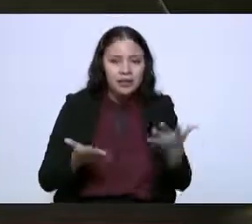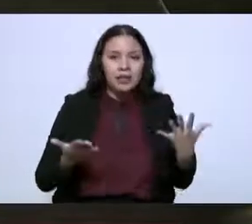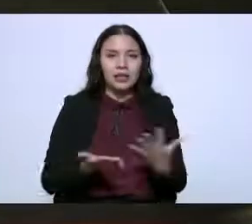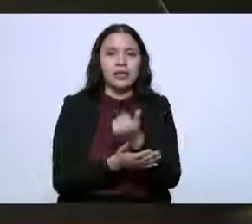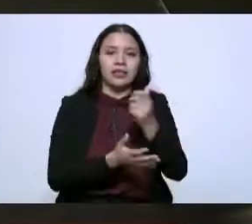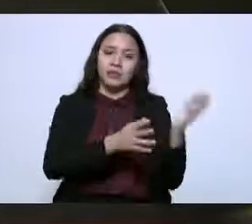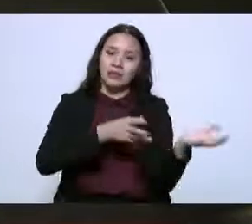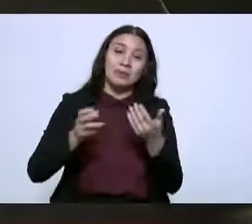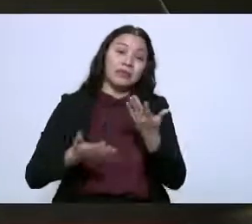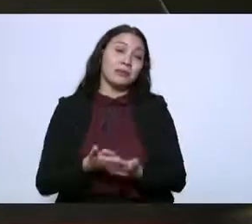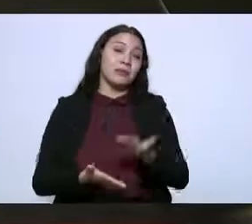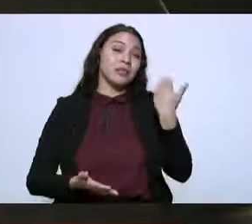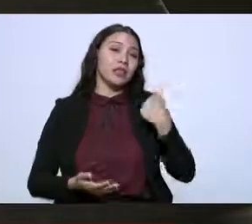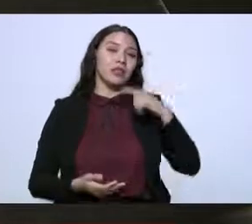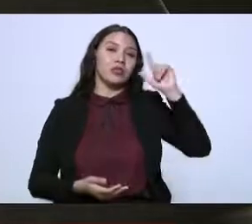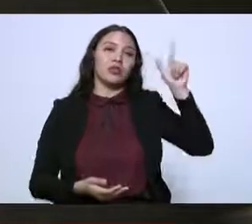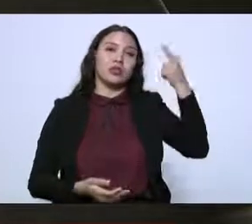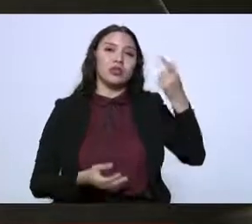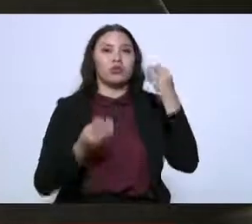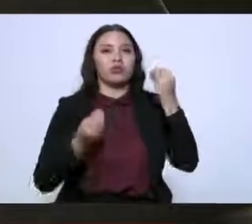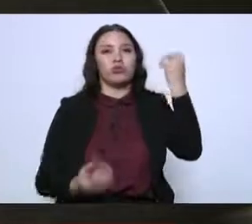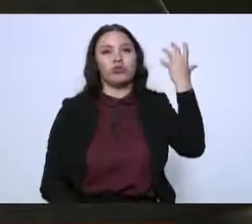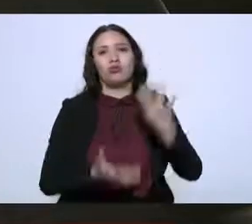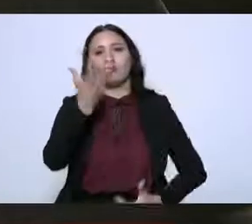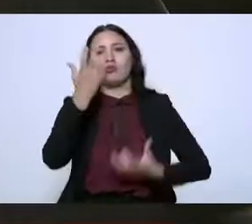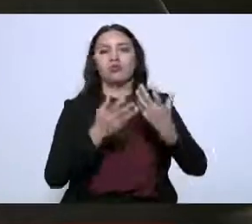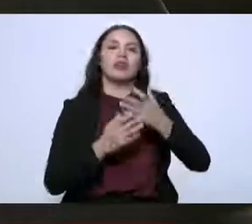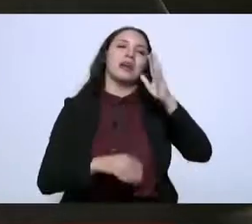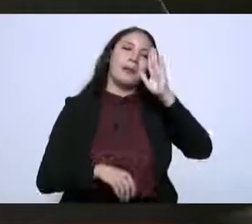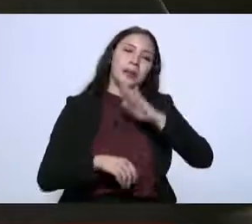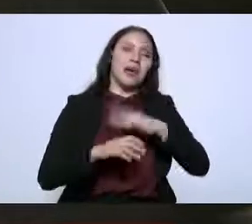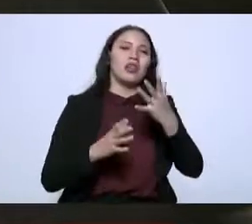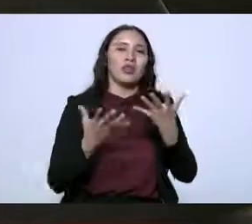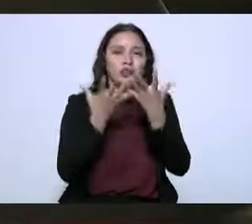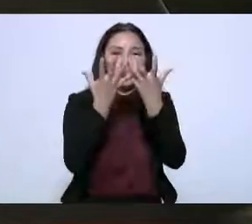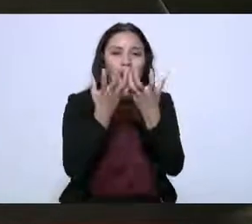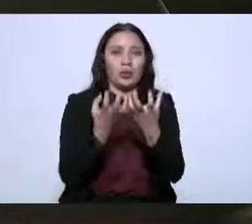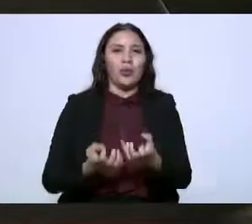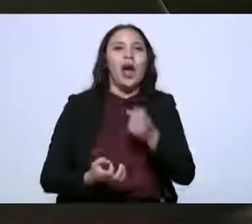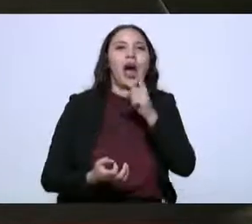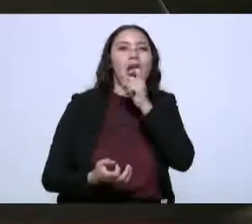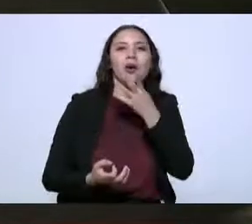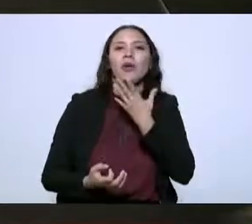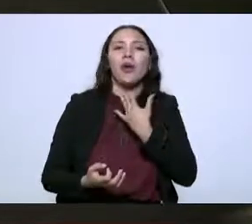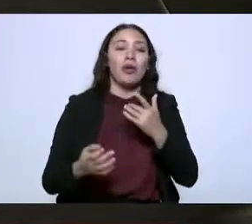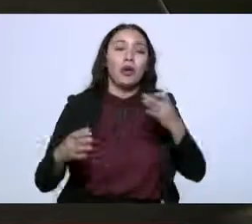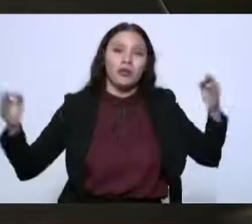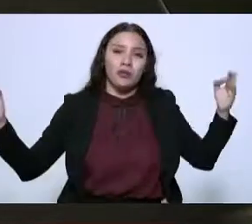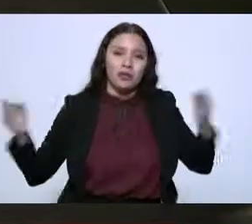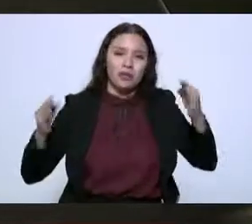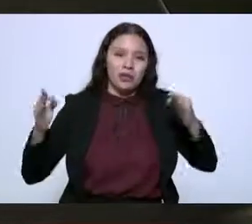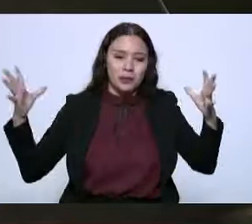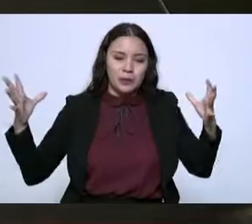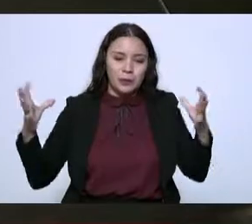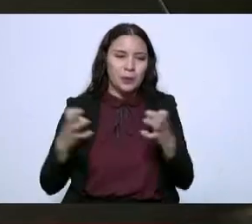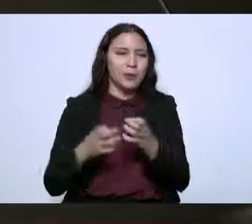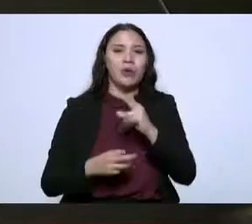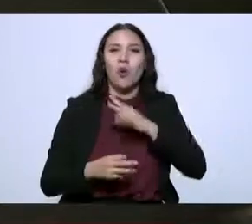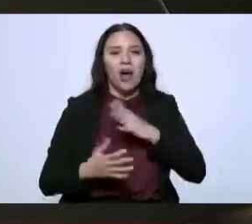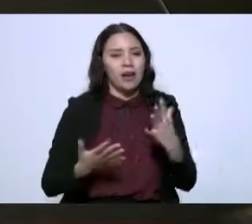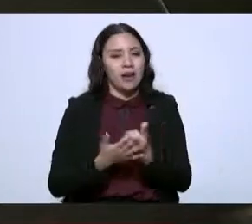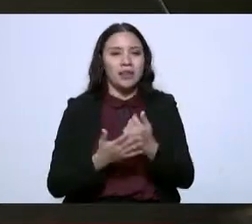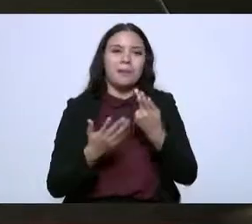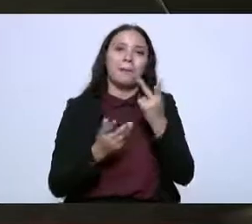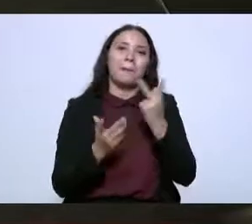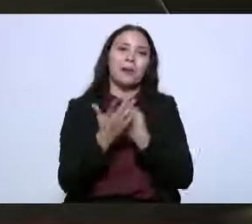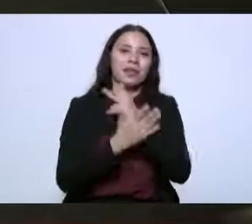severos siniestros, el de la sequía ya señalado y también una helada, una helada temprana. Y junto con la